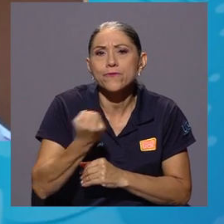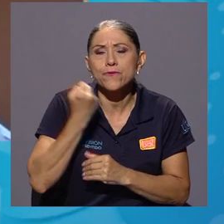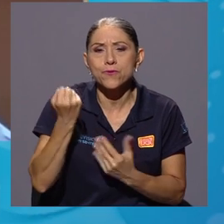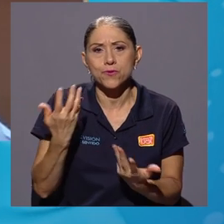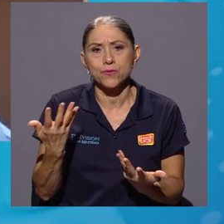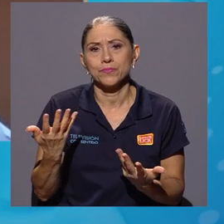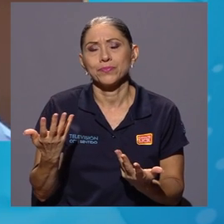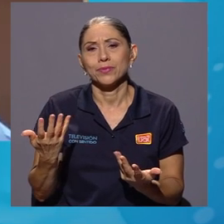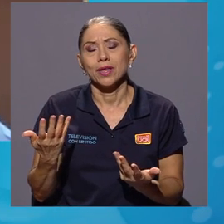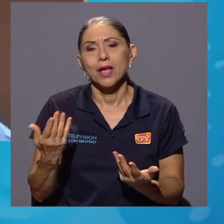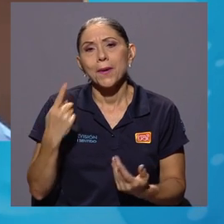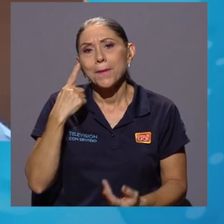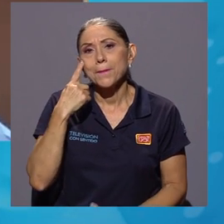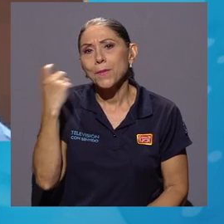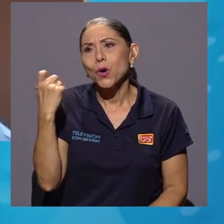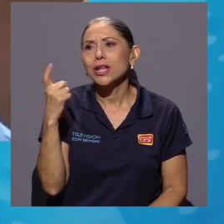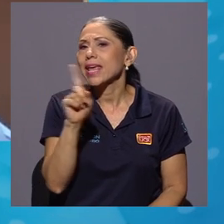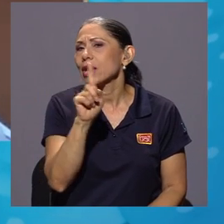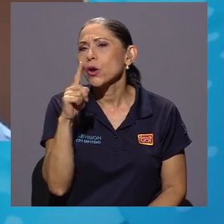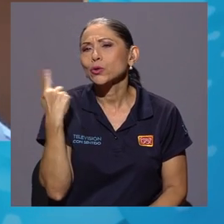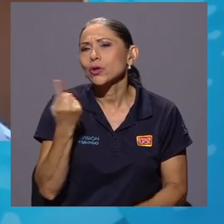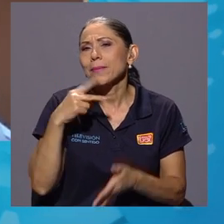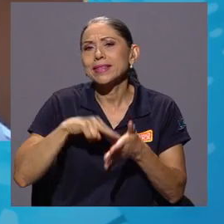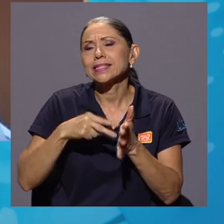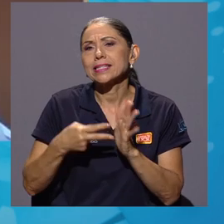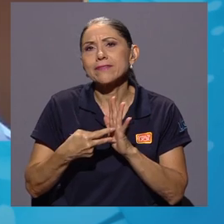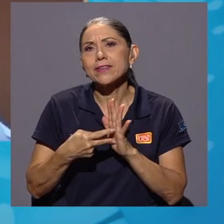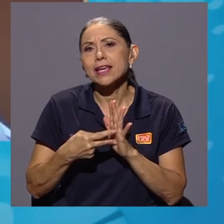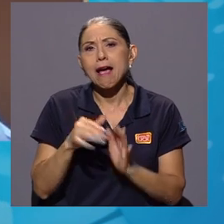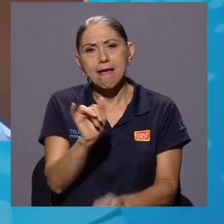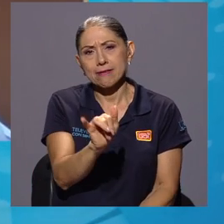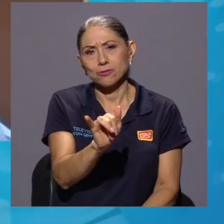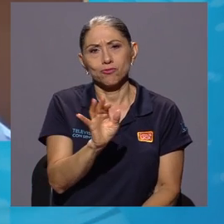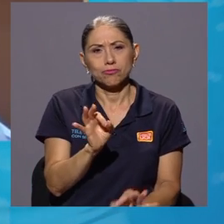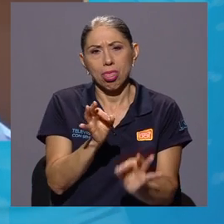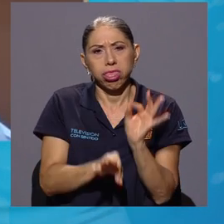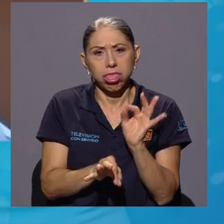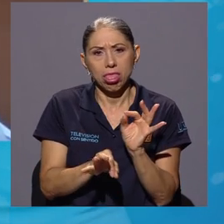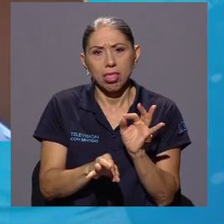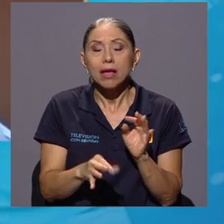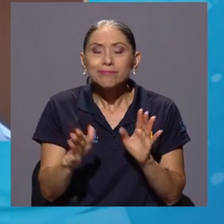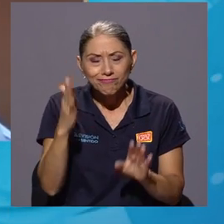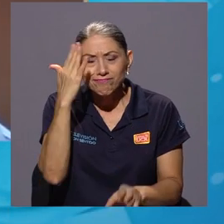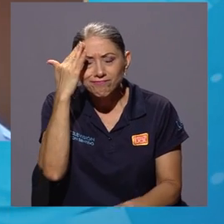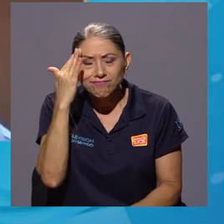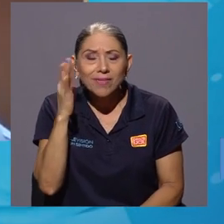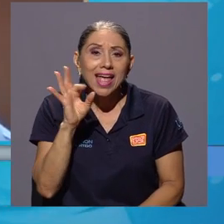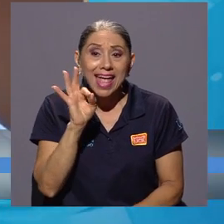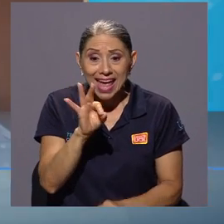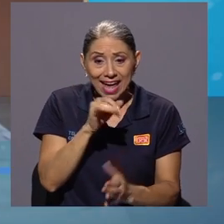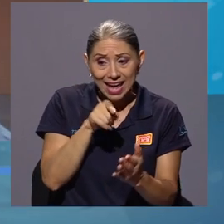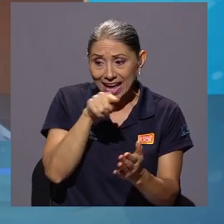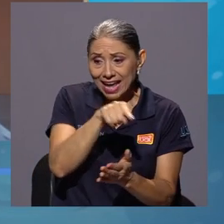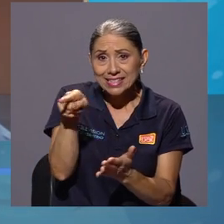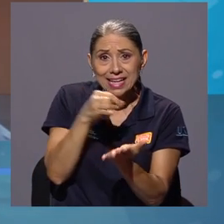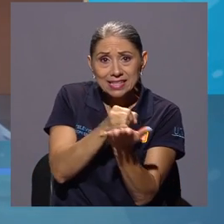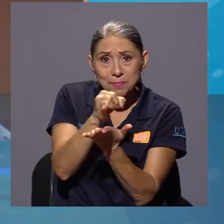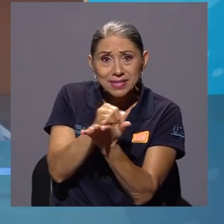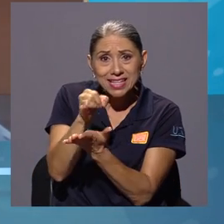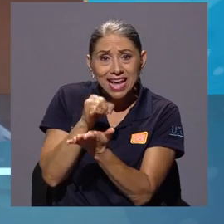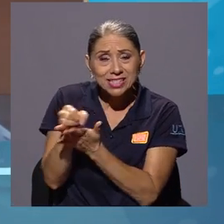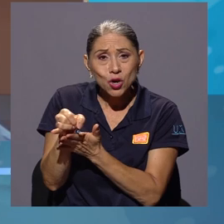porque no se trata, si bien es cierto, este tipo de investigaciones no son